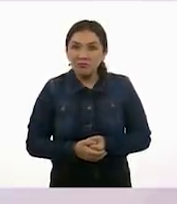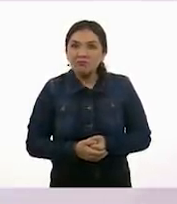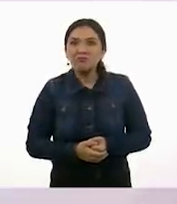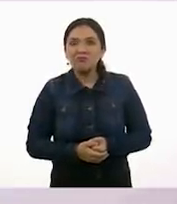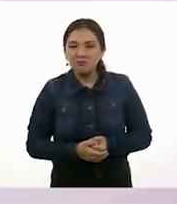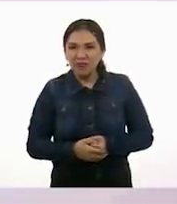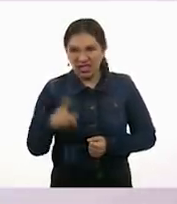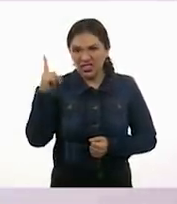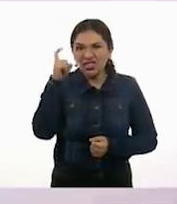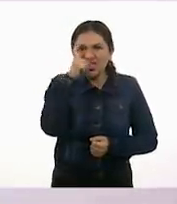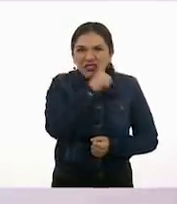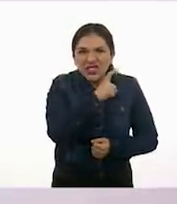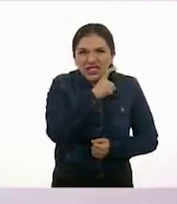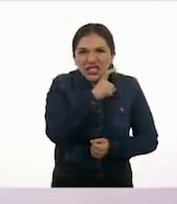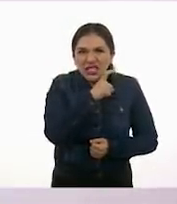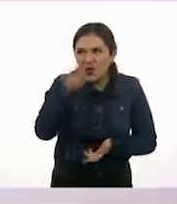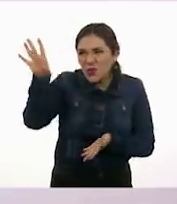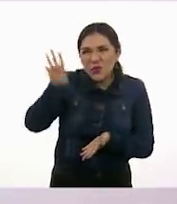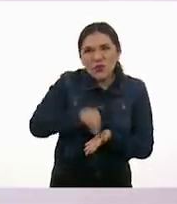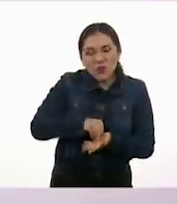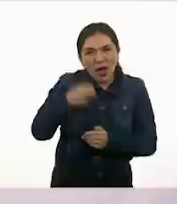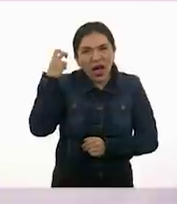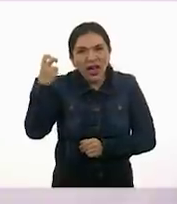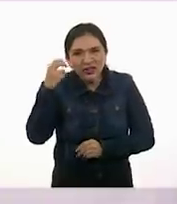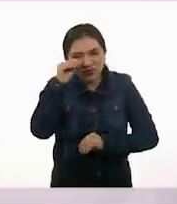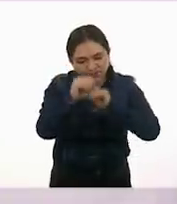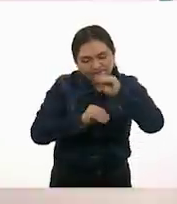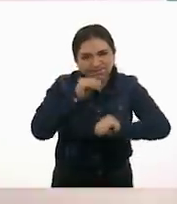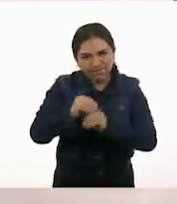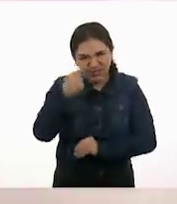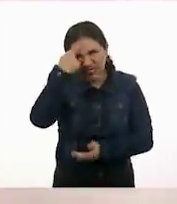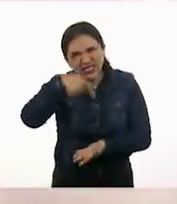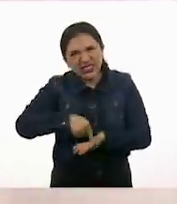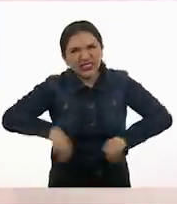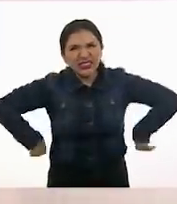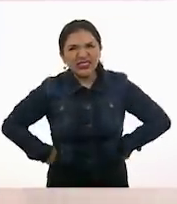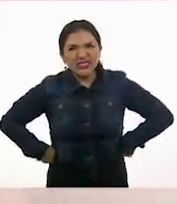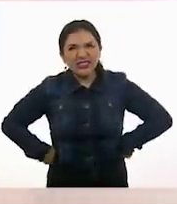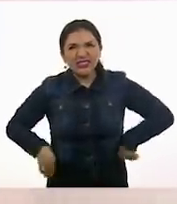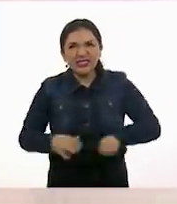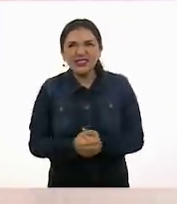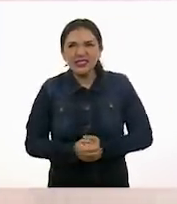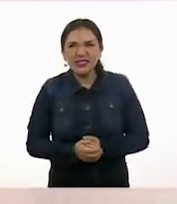¿Estará difícil poder armar esos barquitos con nuestras figuras, Alexia?